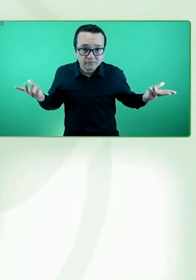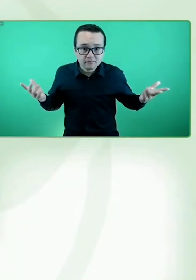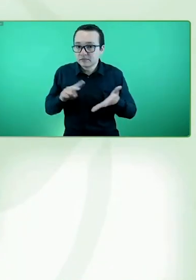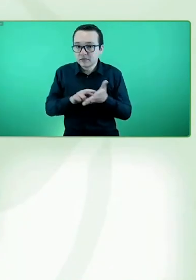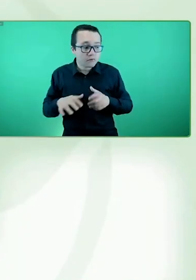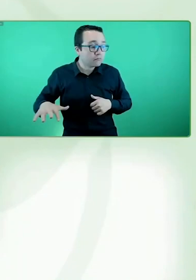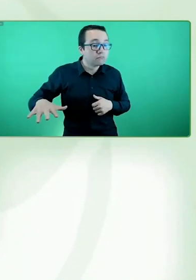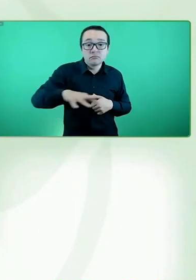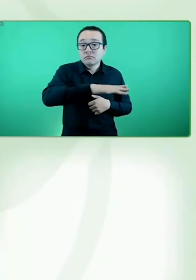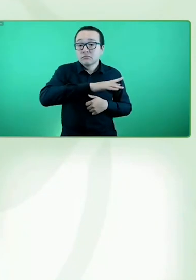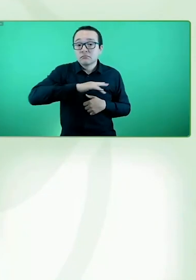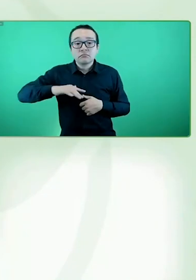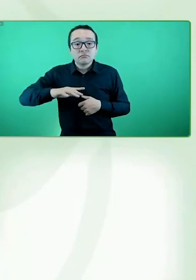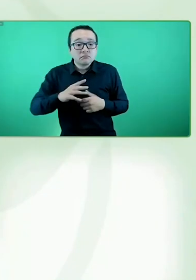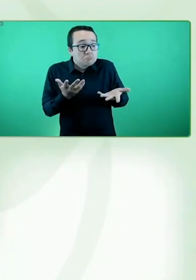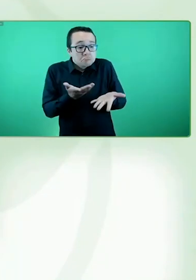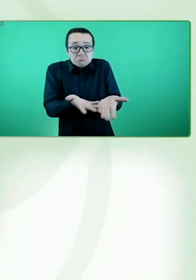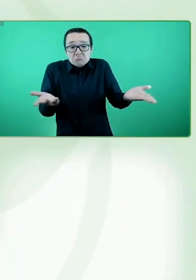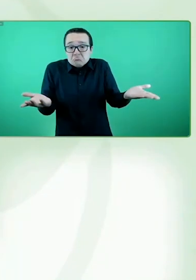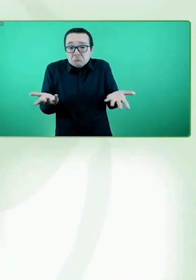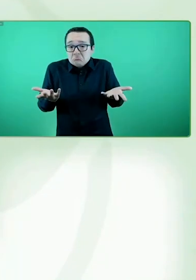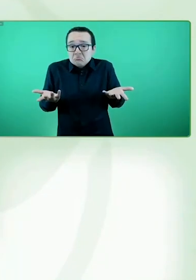represente todos los intereses de la ciudadanía.